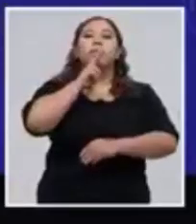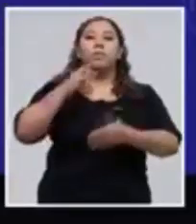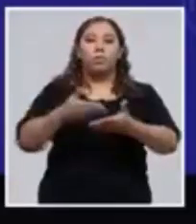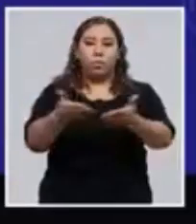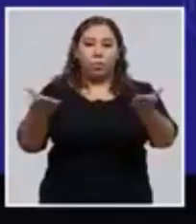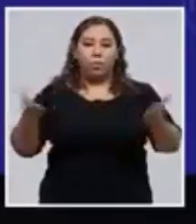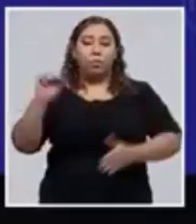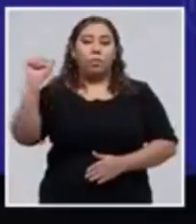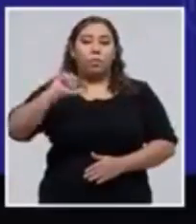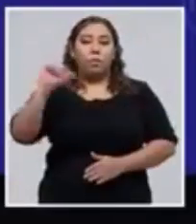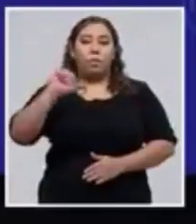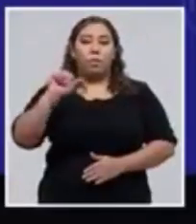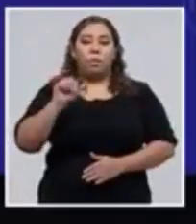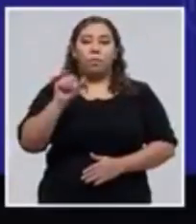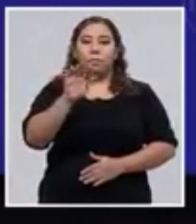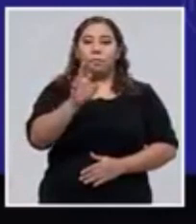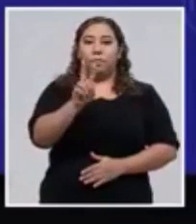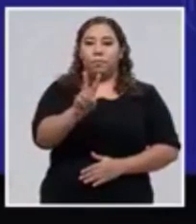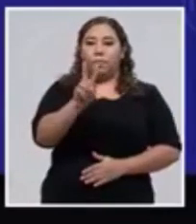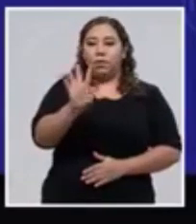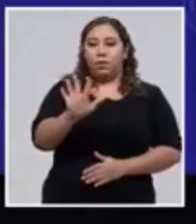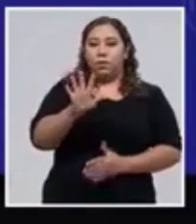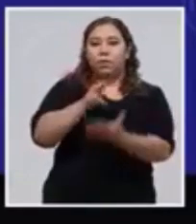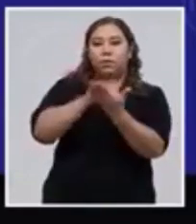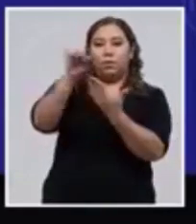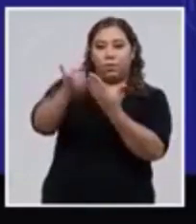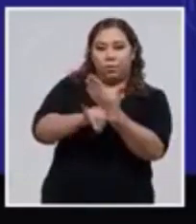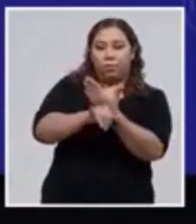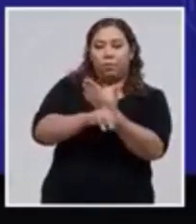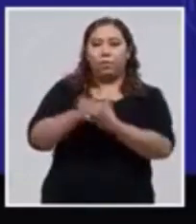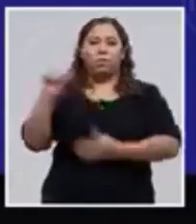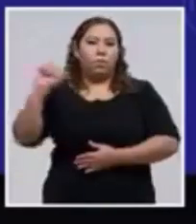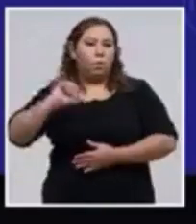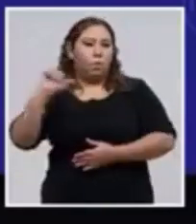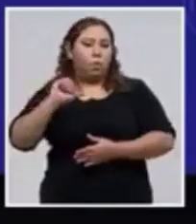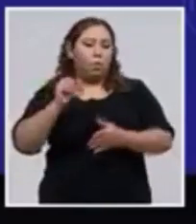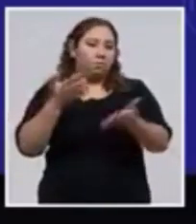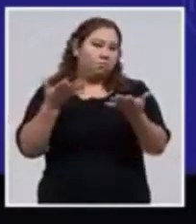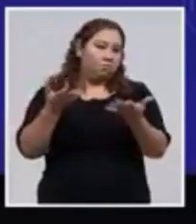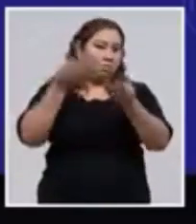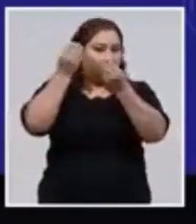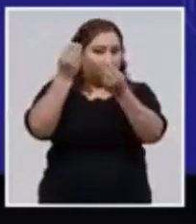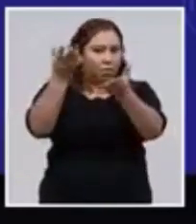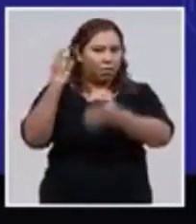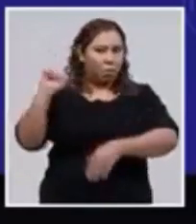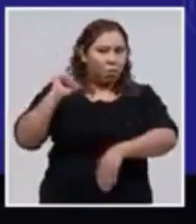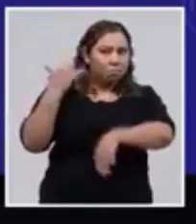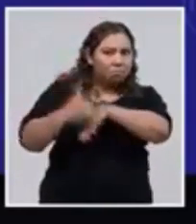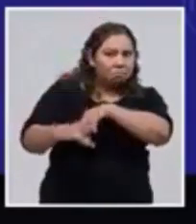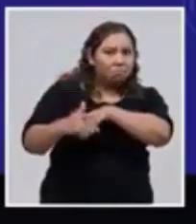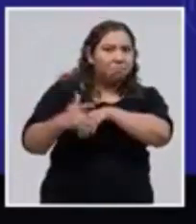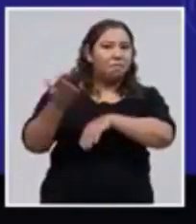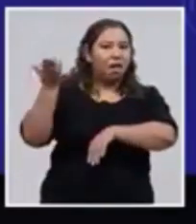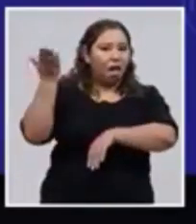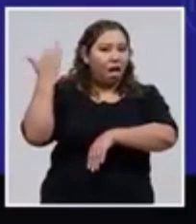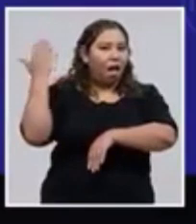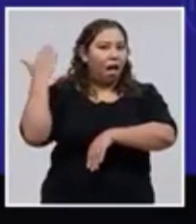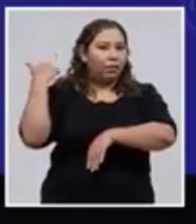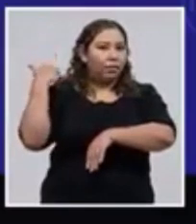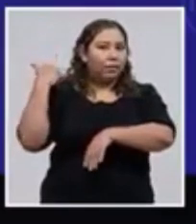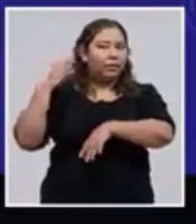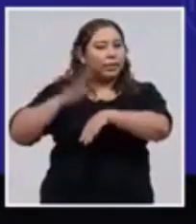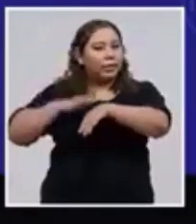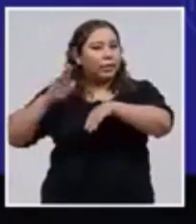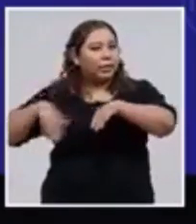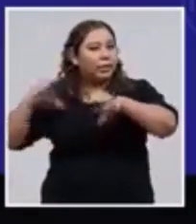Hoy es 25 de mayo y vamos a dar las actualizaciones, un poco más temprano de lo que hemos venido dando en las últimas semanas,